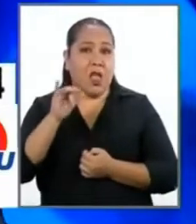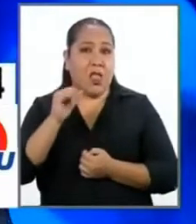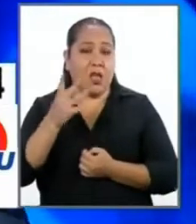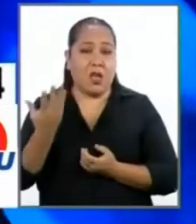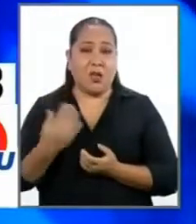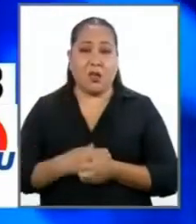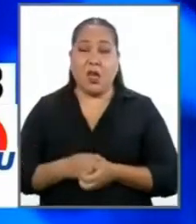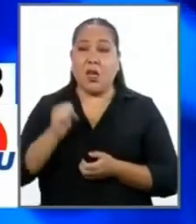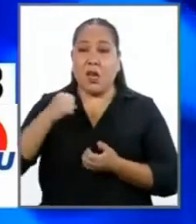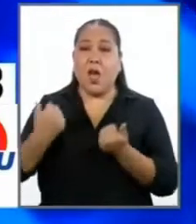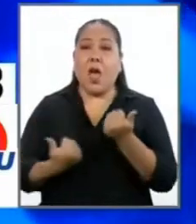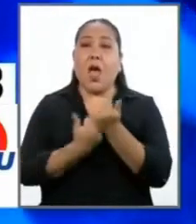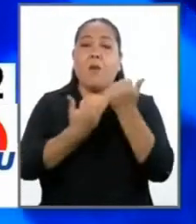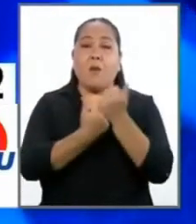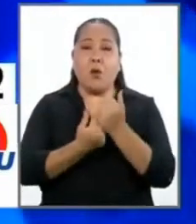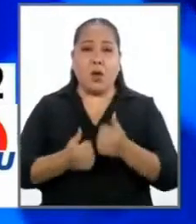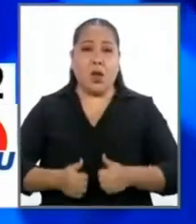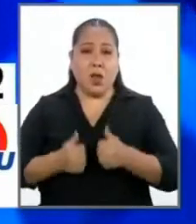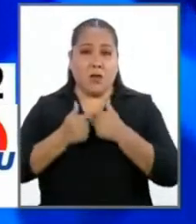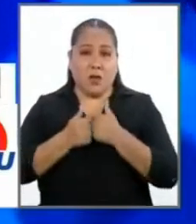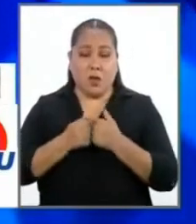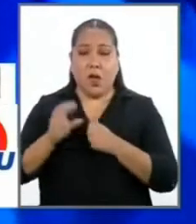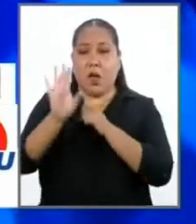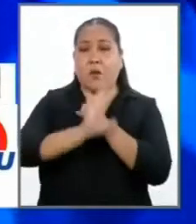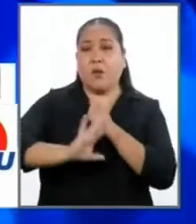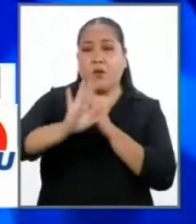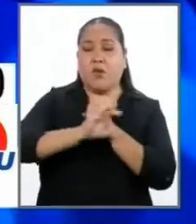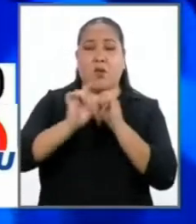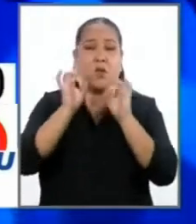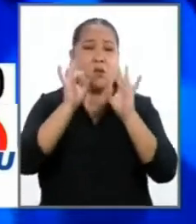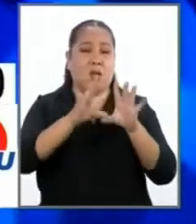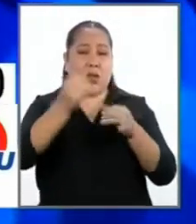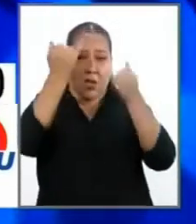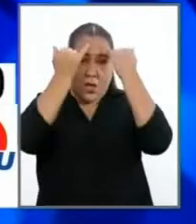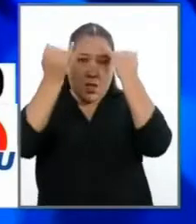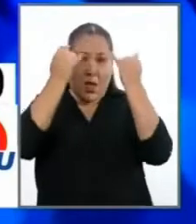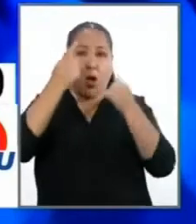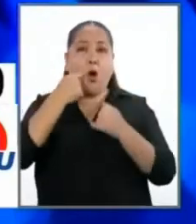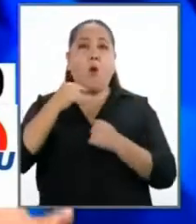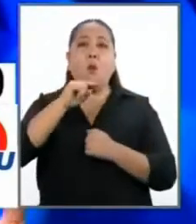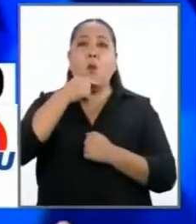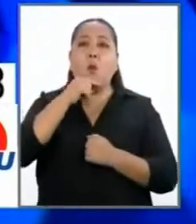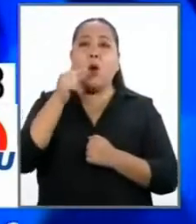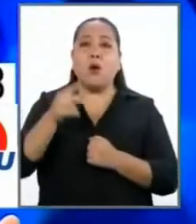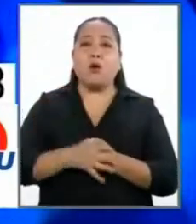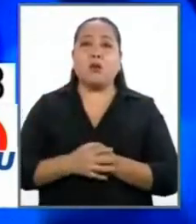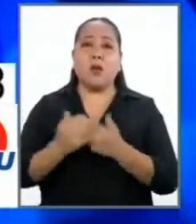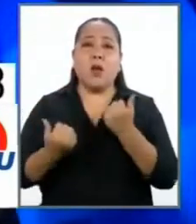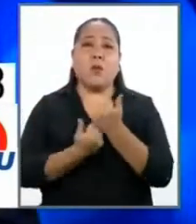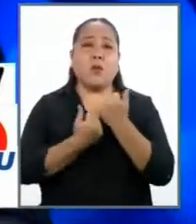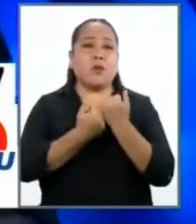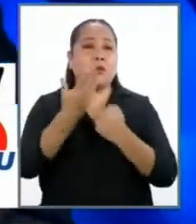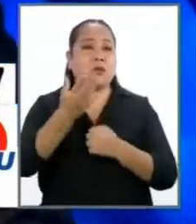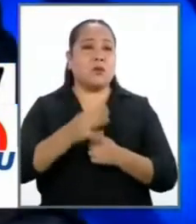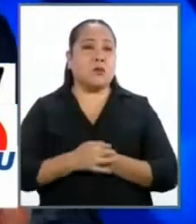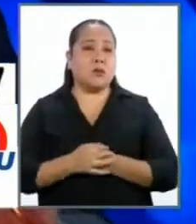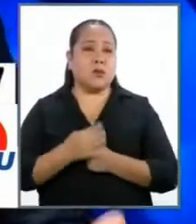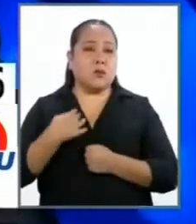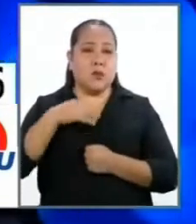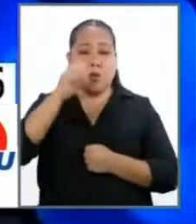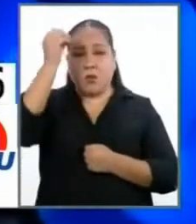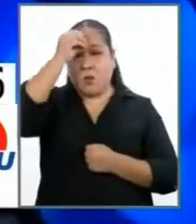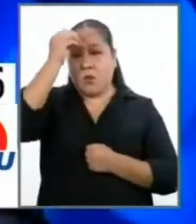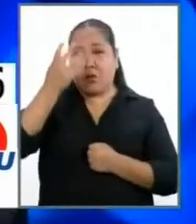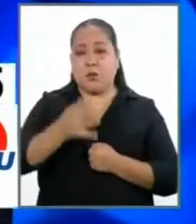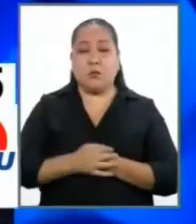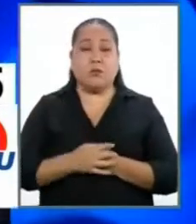pro vida, que se dice ser defensor y enemigo de la ideología de género, ha sido socio... Señor Salaberry, estoy dando mi punto de vista, ha socio...